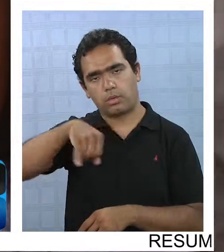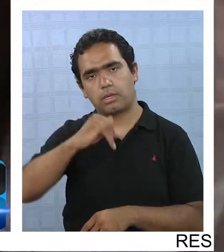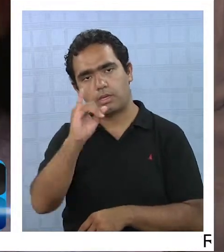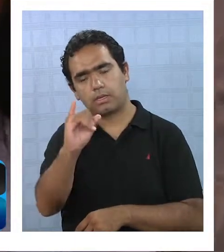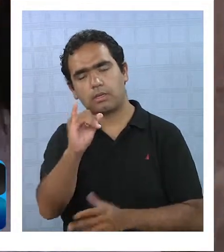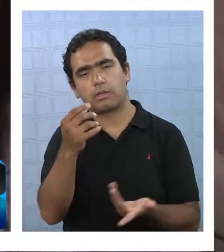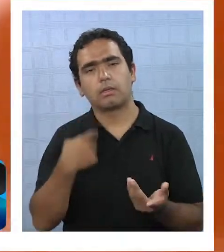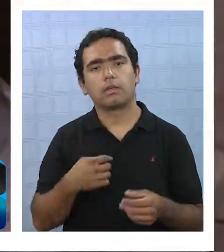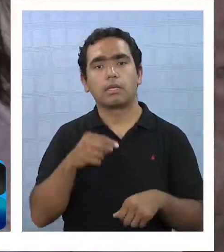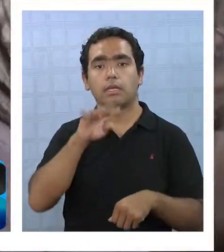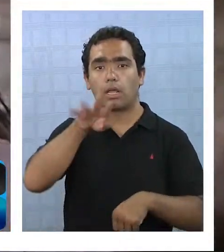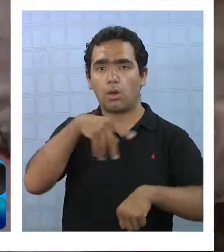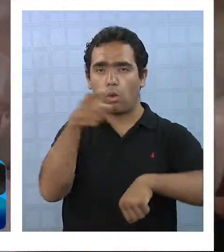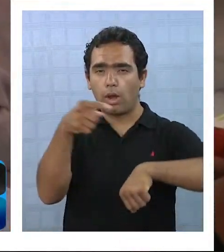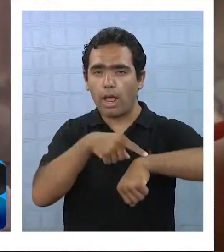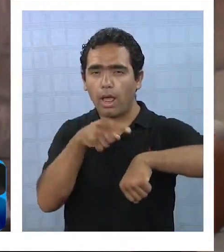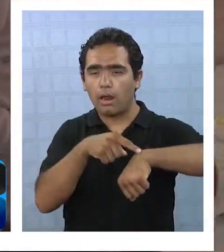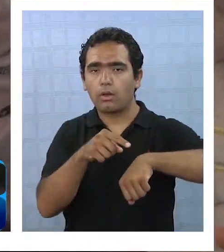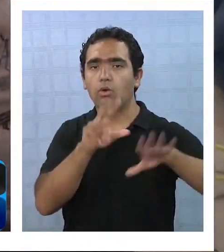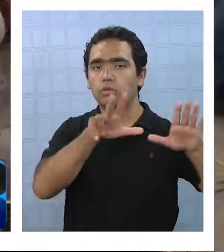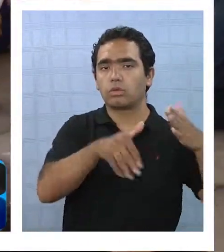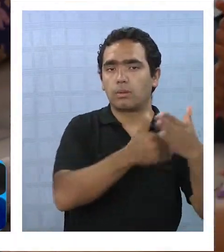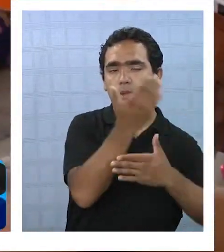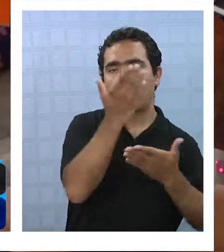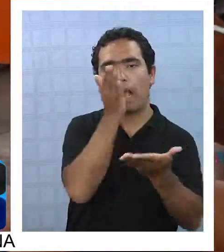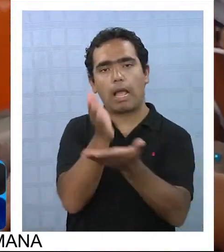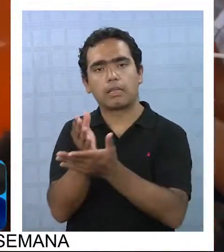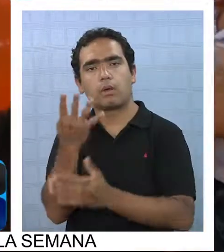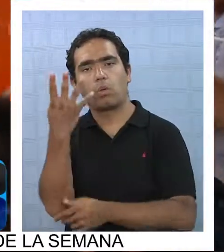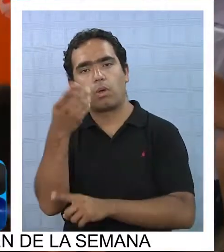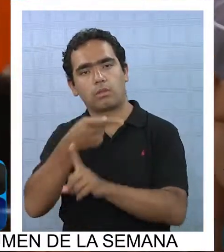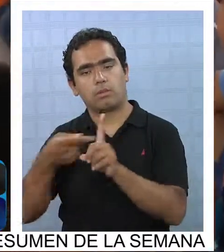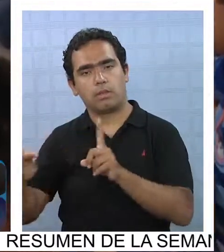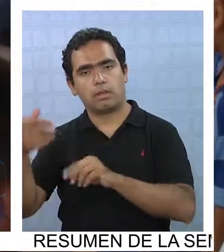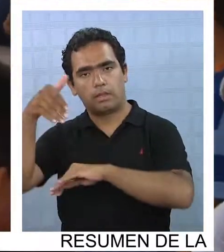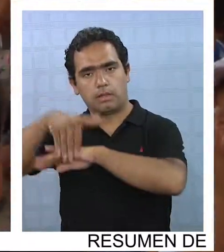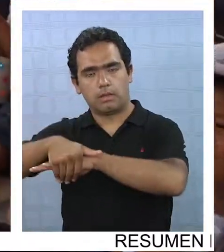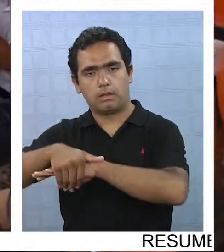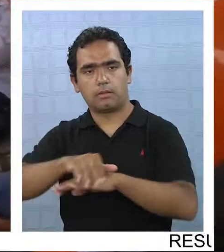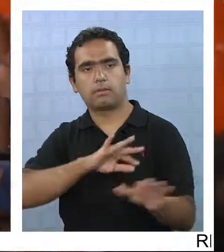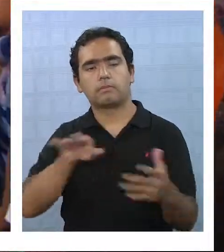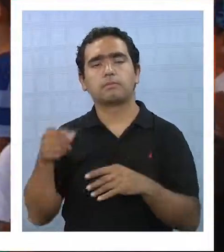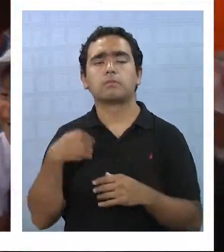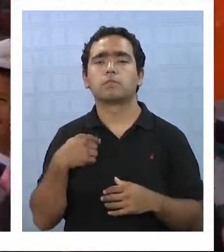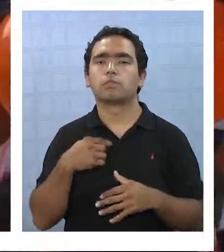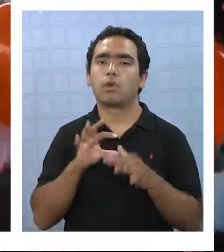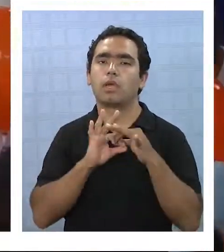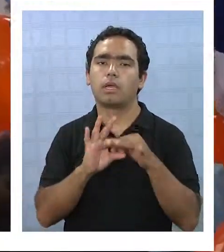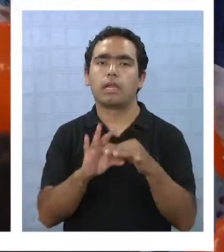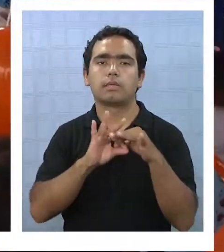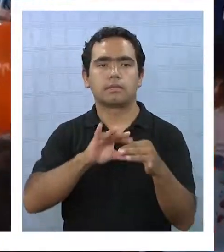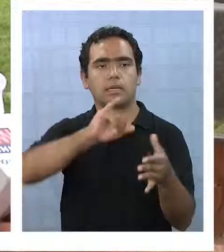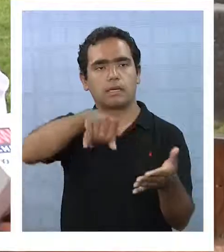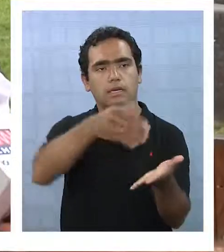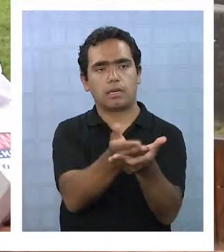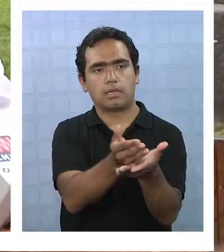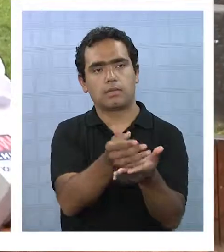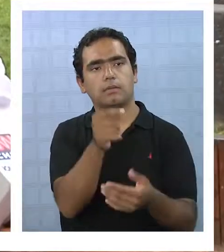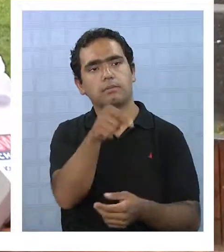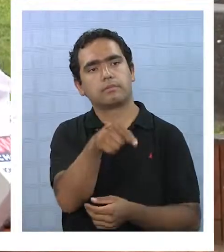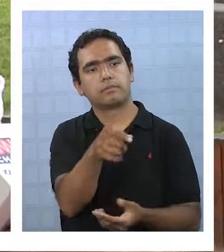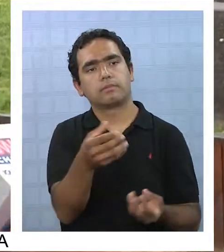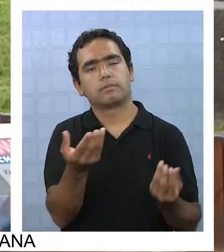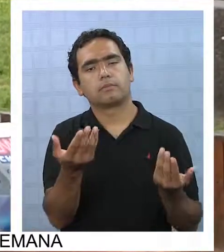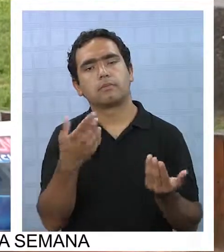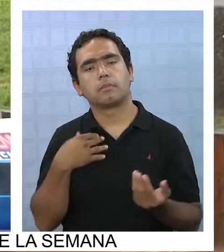y el horario que se maneja es de 8 de la mañana a 4 y media de la tarde. Estoy muy agradecida con el jardín y